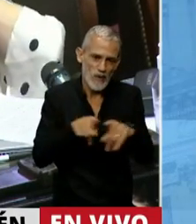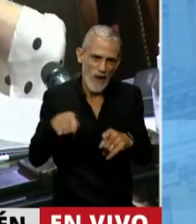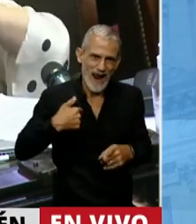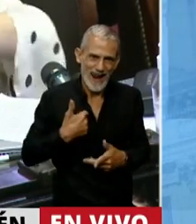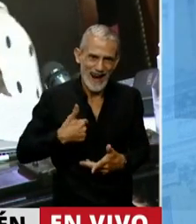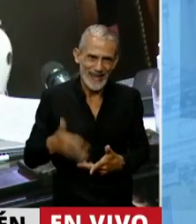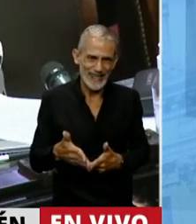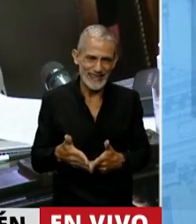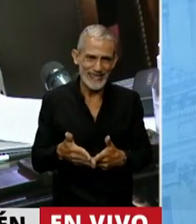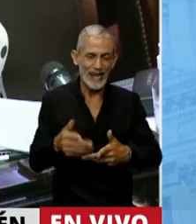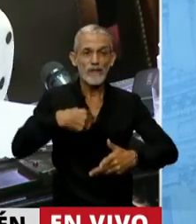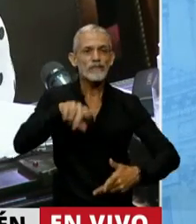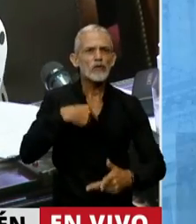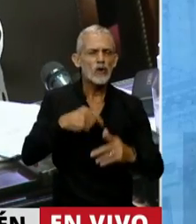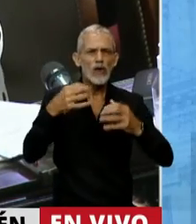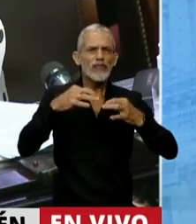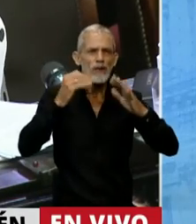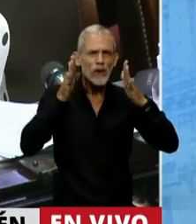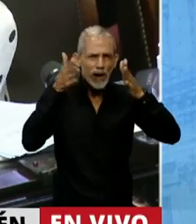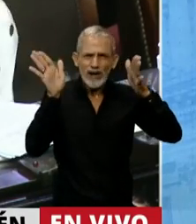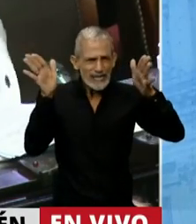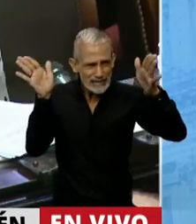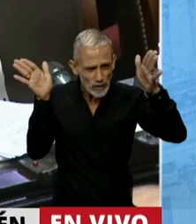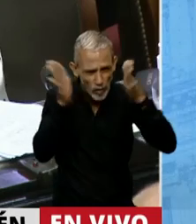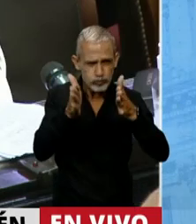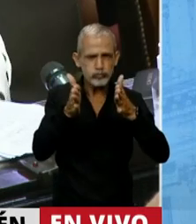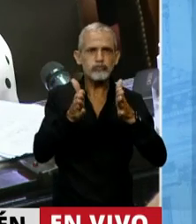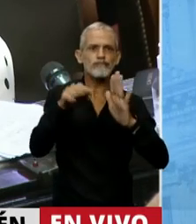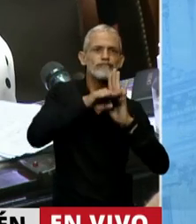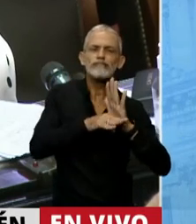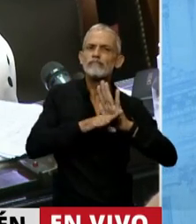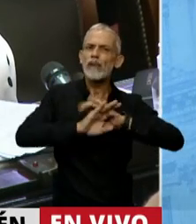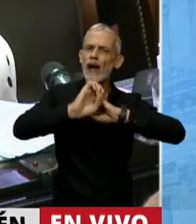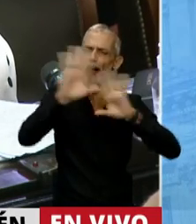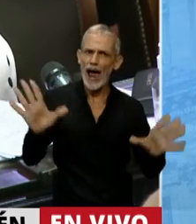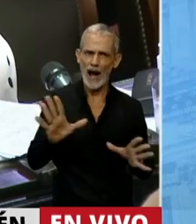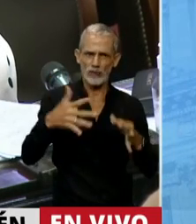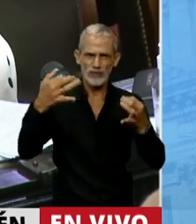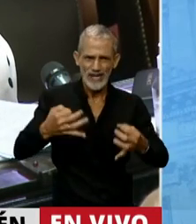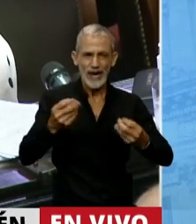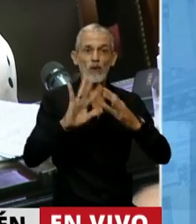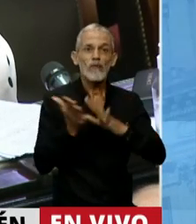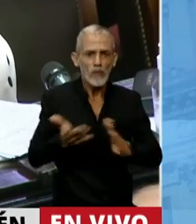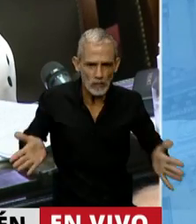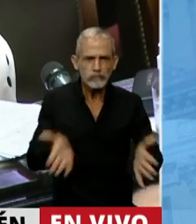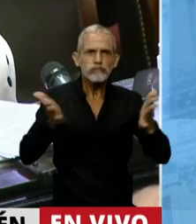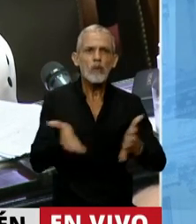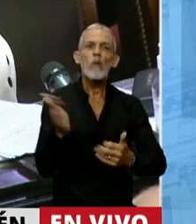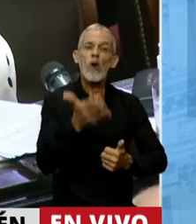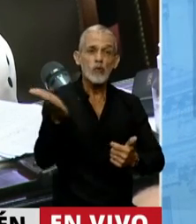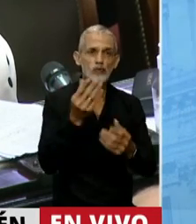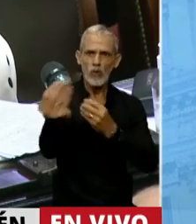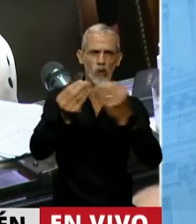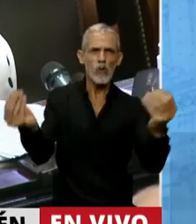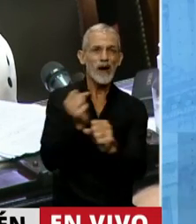nuestro. En tanto, no nos enfoquemos en generar reglas de juego claras y serias para incentivar producción y